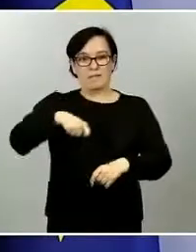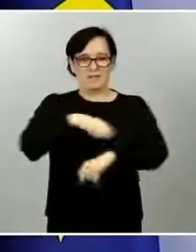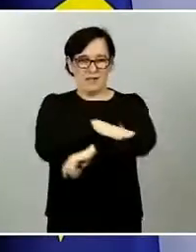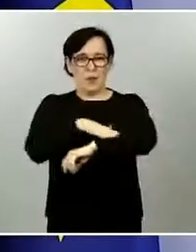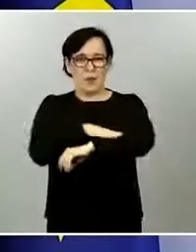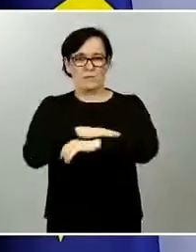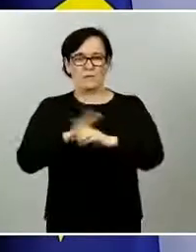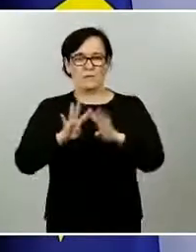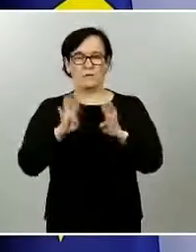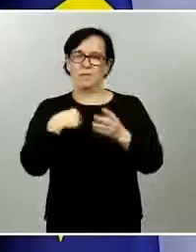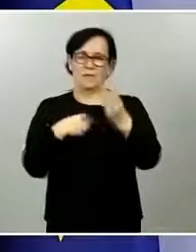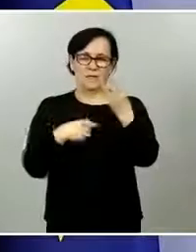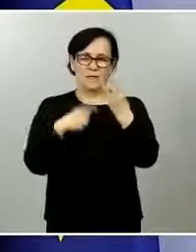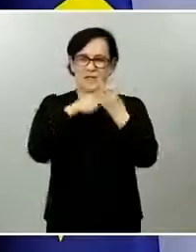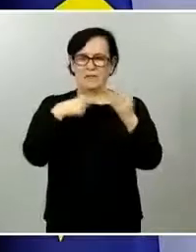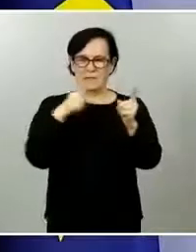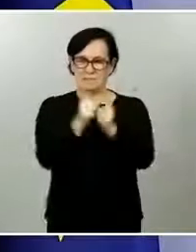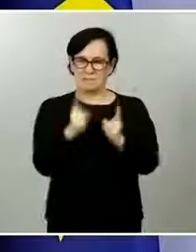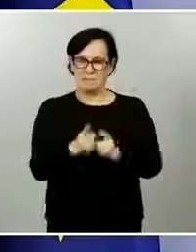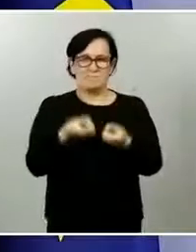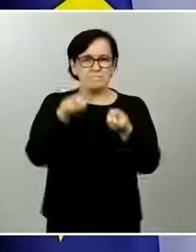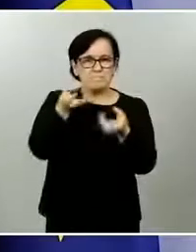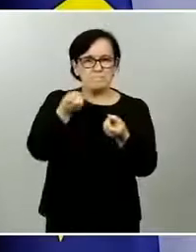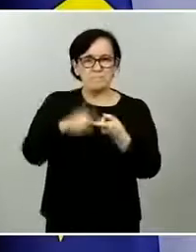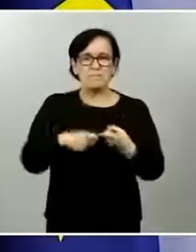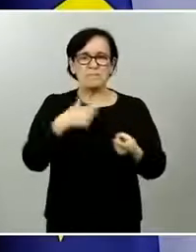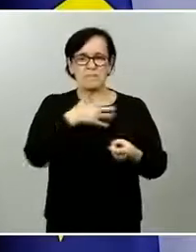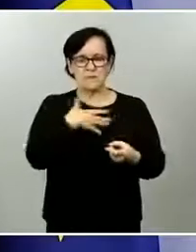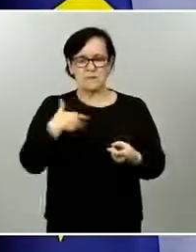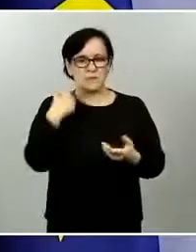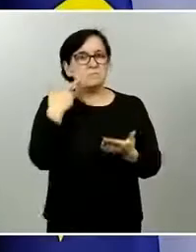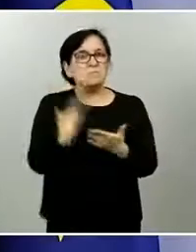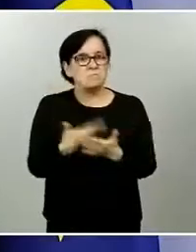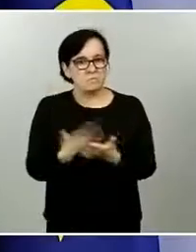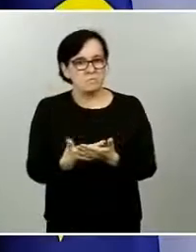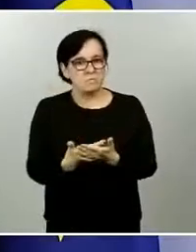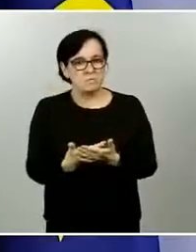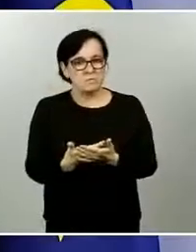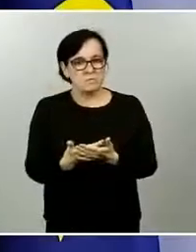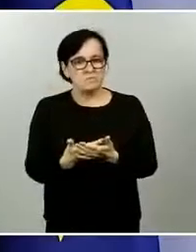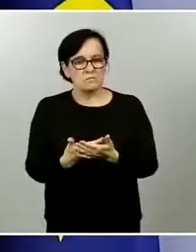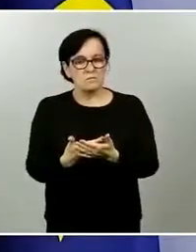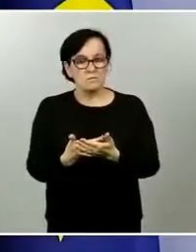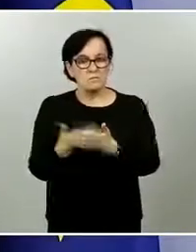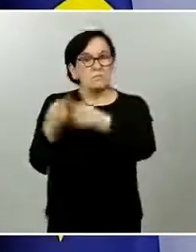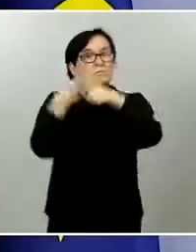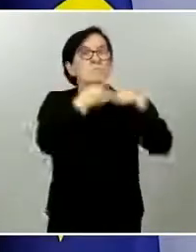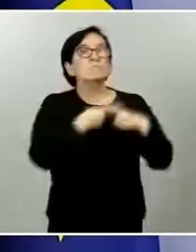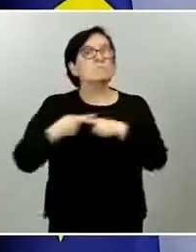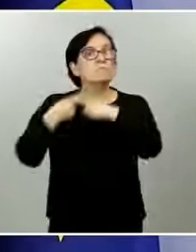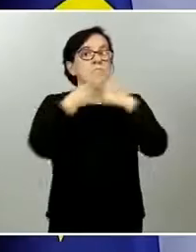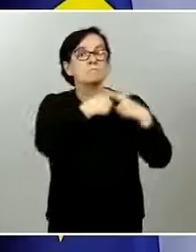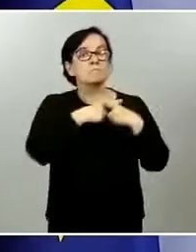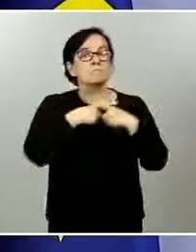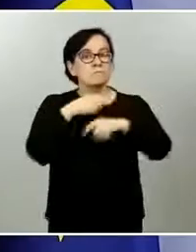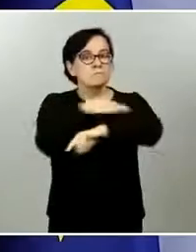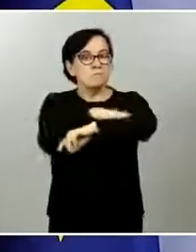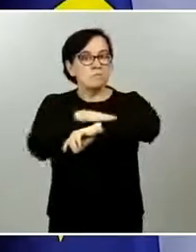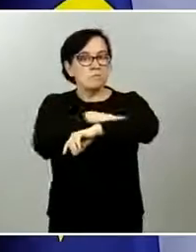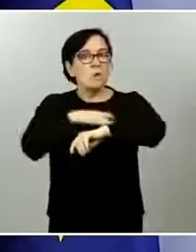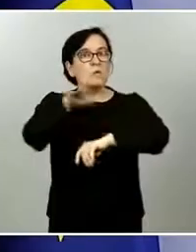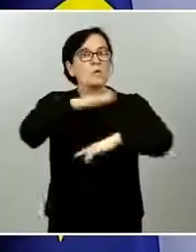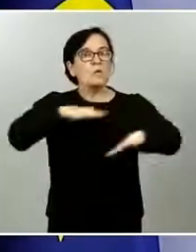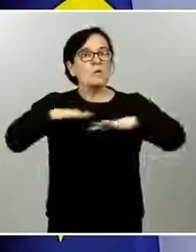de la novena conferencia de presidentes autonómicos con el presidente del Gobierno. Yo ahí quería hacer dos comentarios, tres